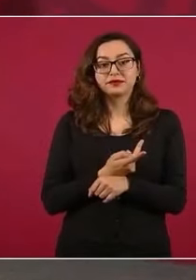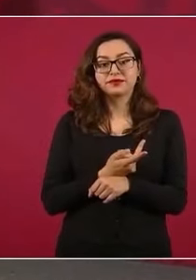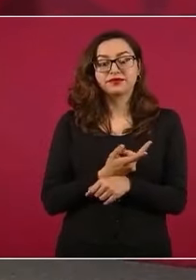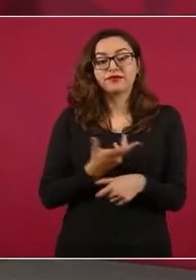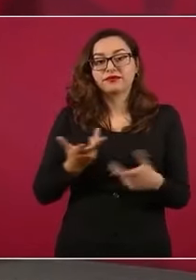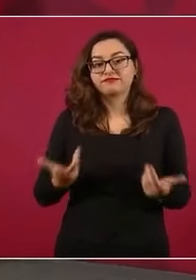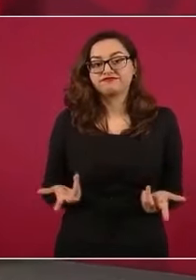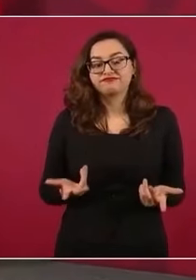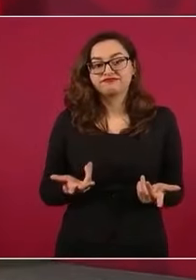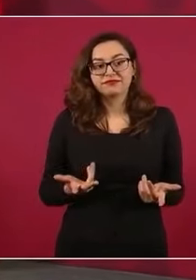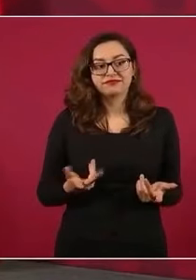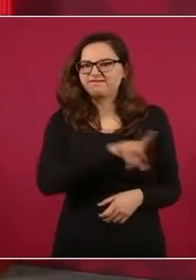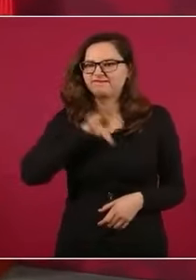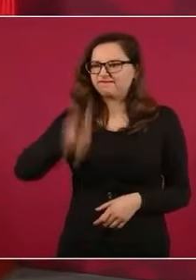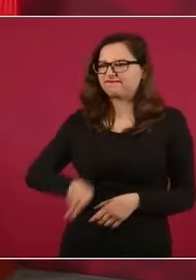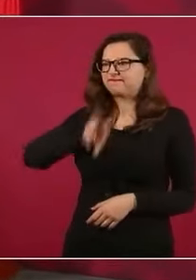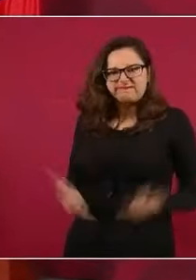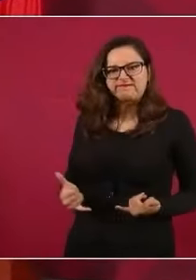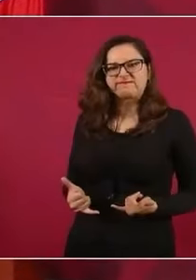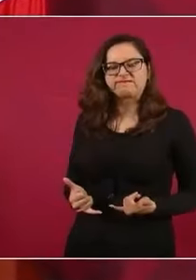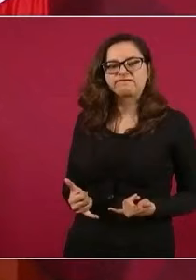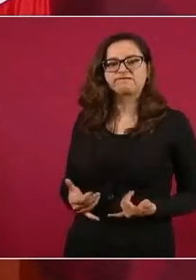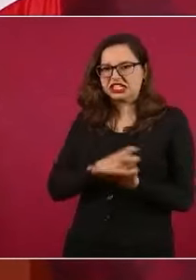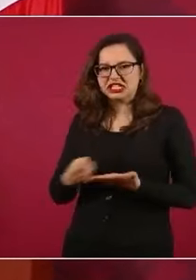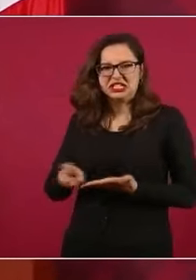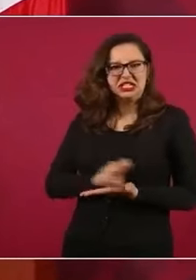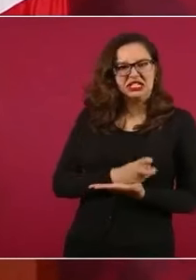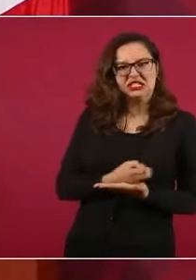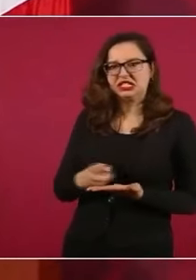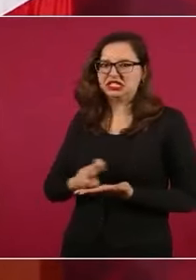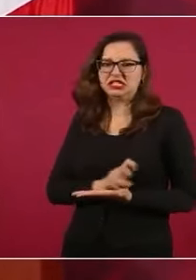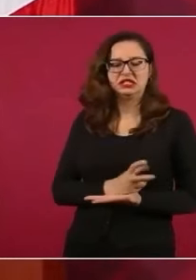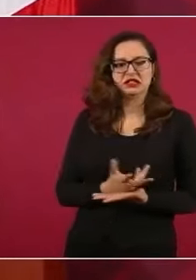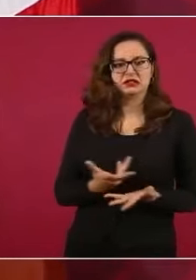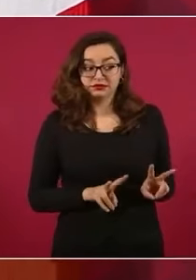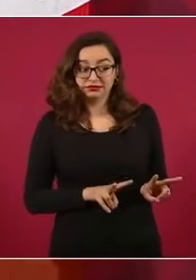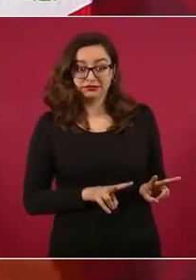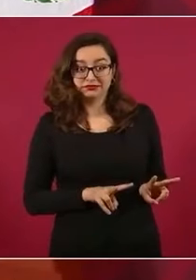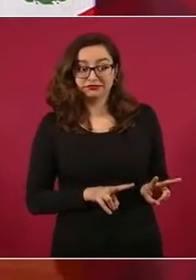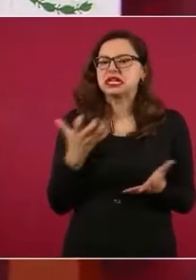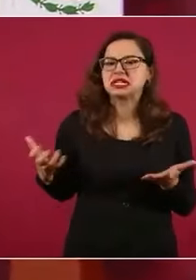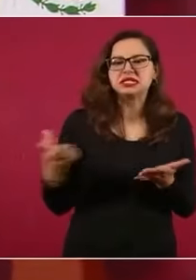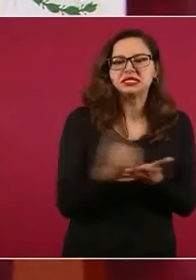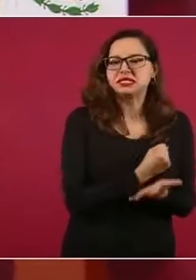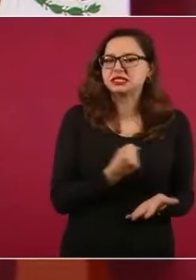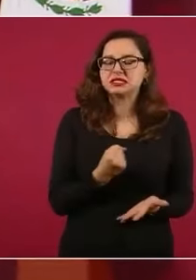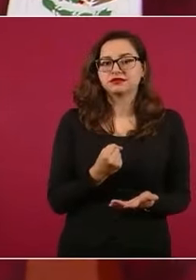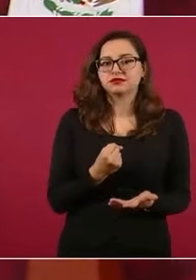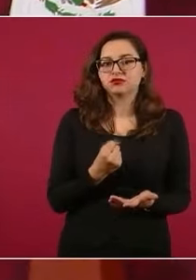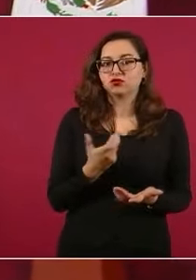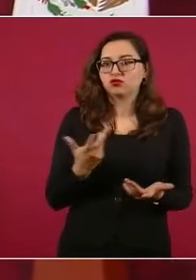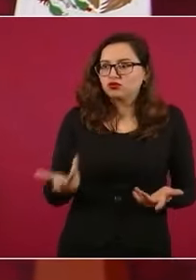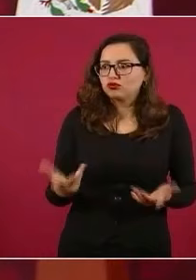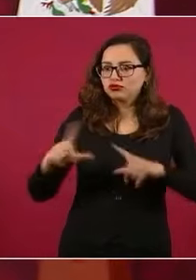capricho, la terquedad, el querer triunfar a toda costa, aún poniendo